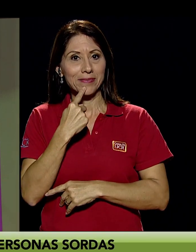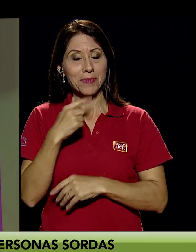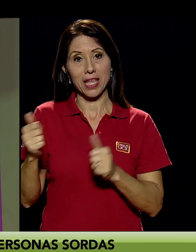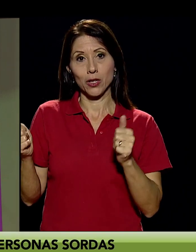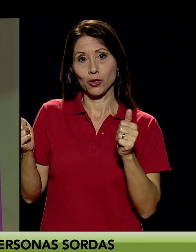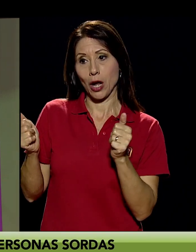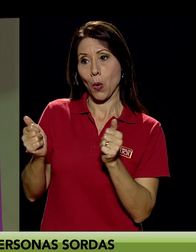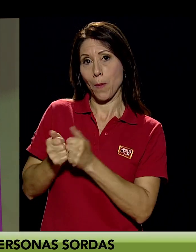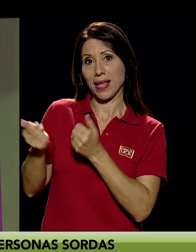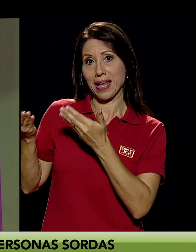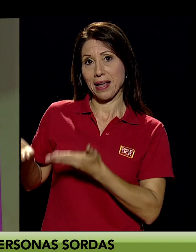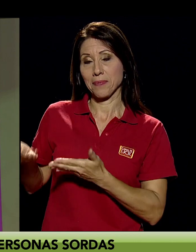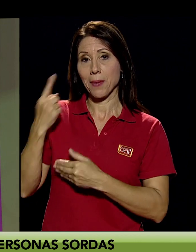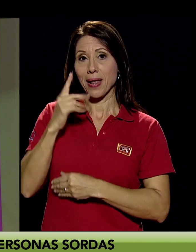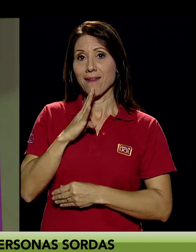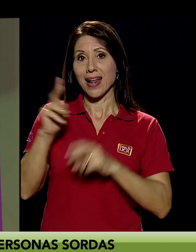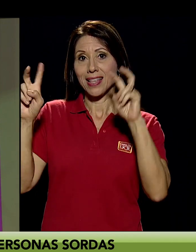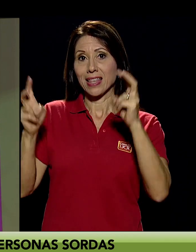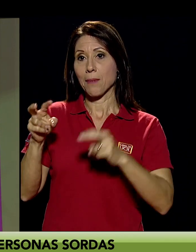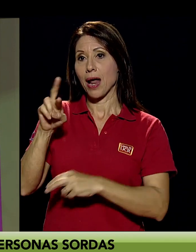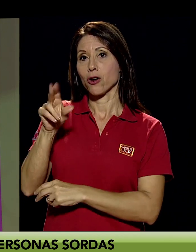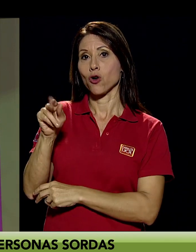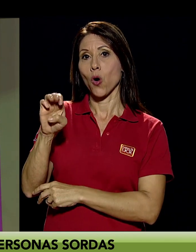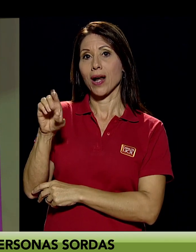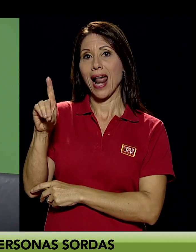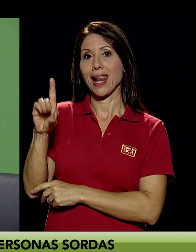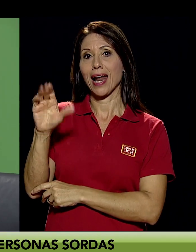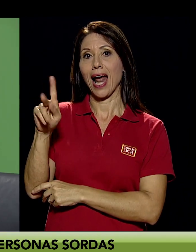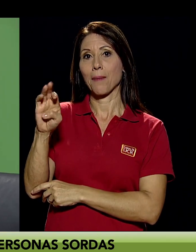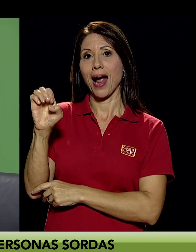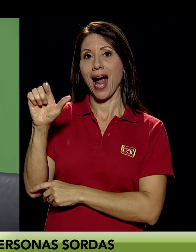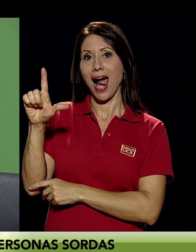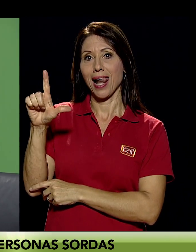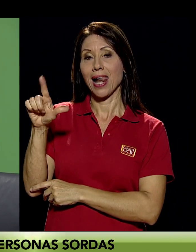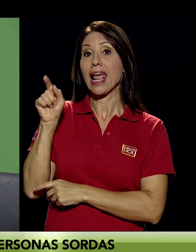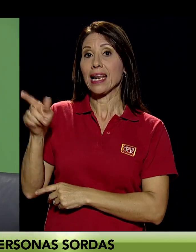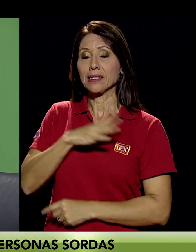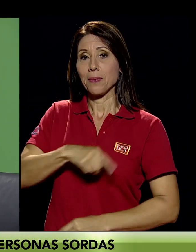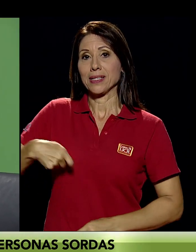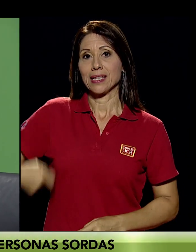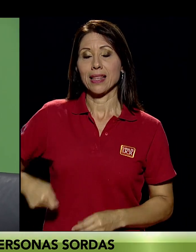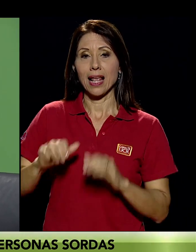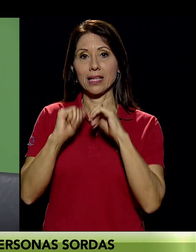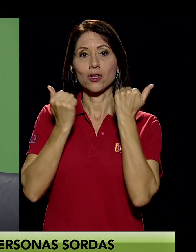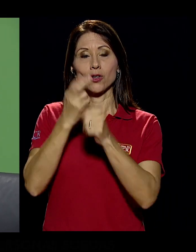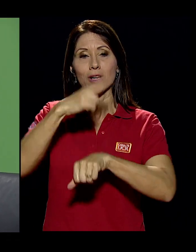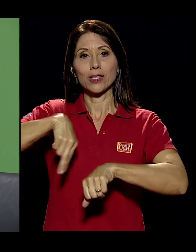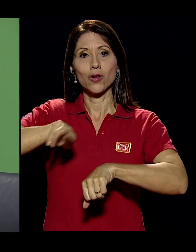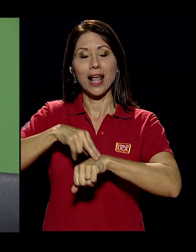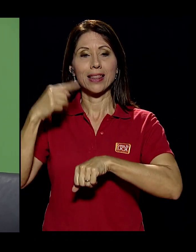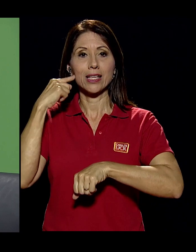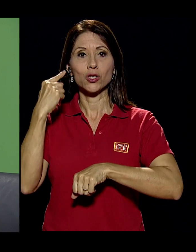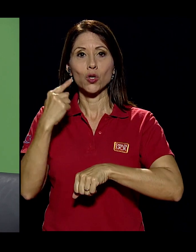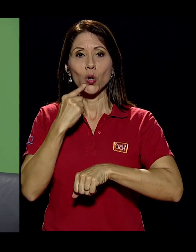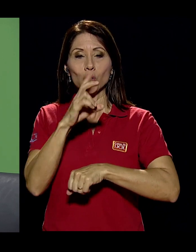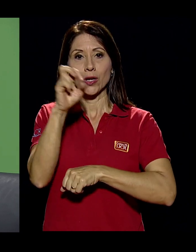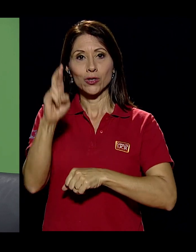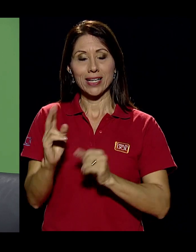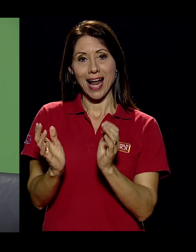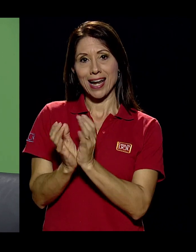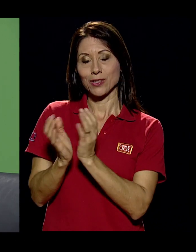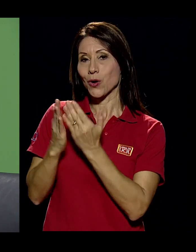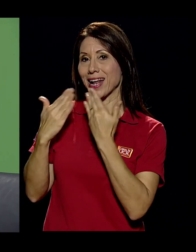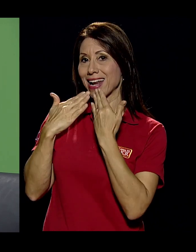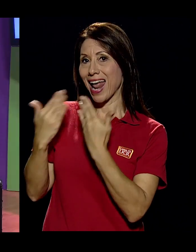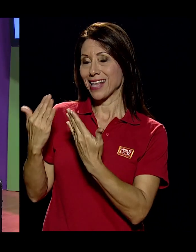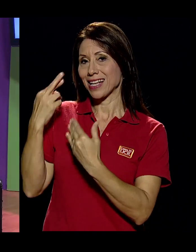nos acompaña para hablar de este tema Ronald Carvajal, quien es presidente de la Asociación Nacional de Sordos de Costa Rica, ANASCOR. Muchas gracias,